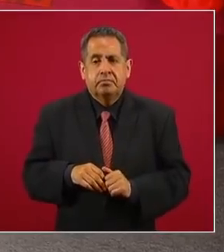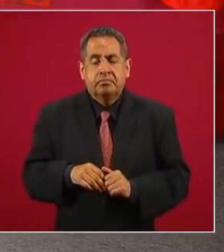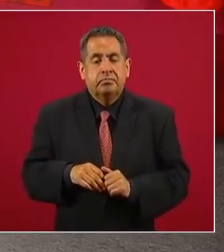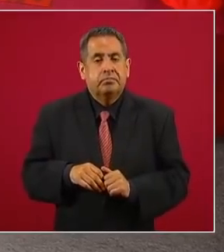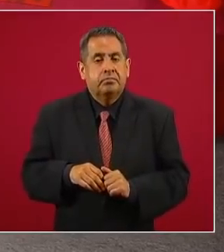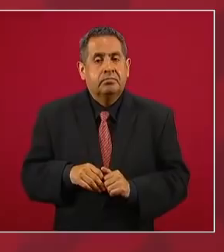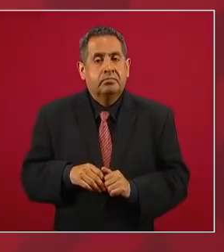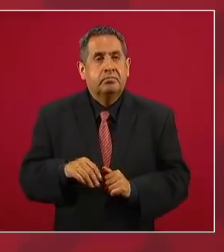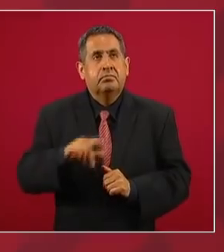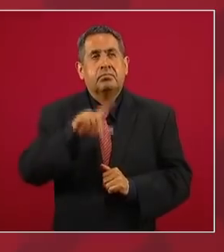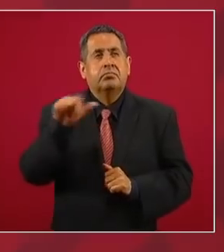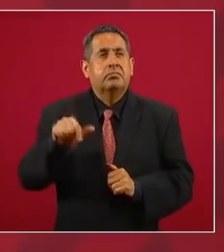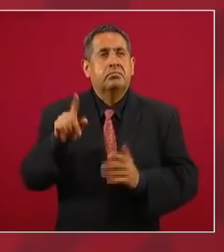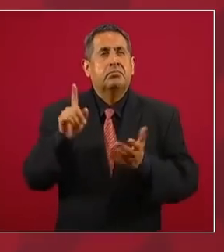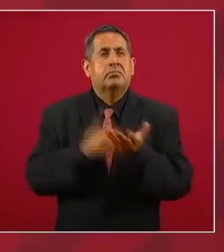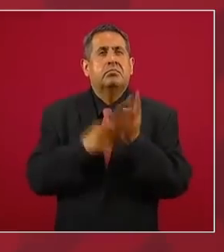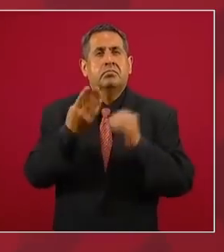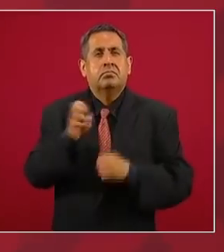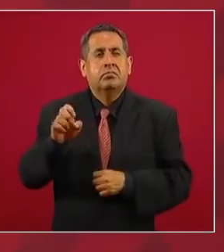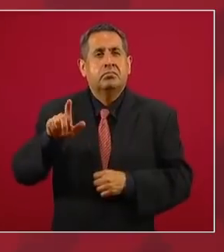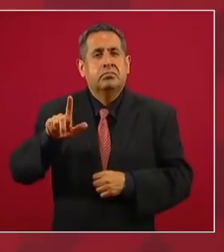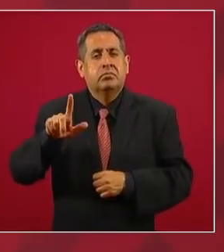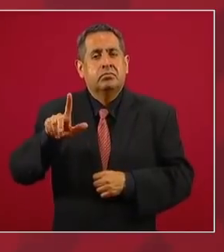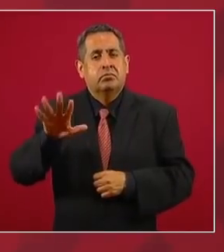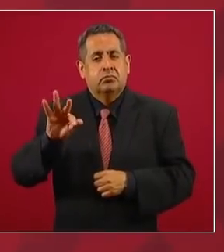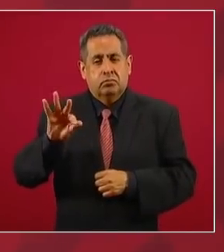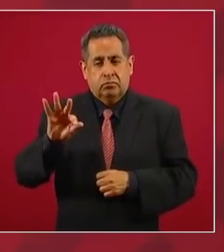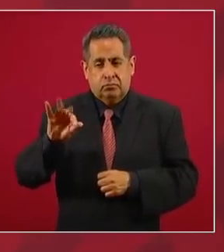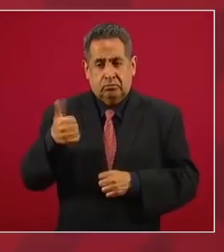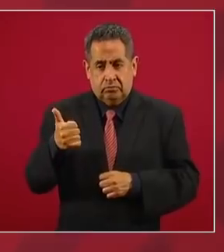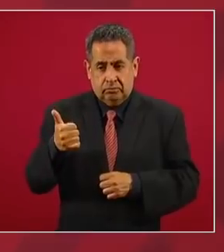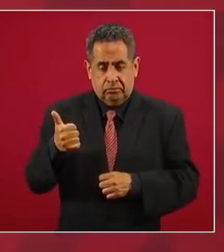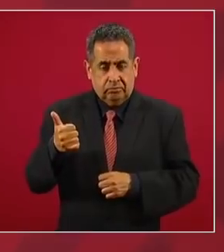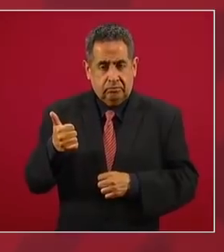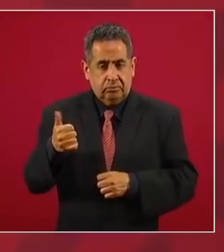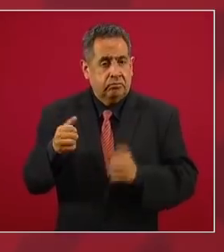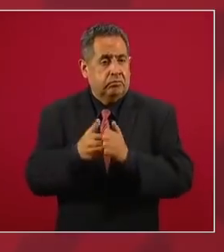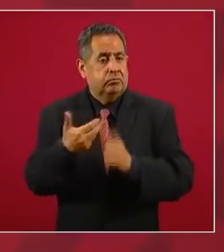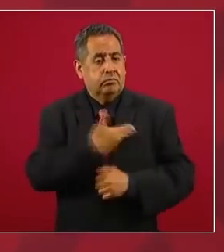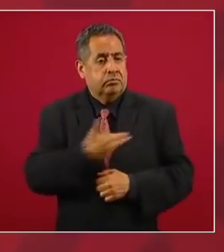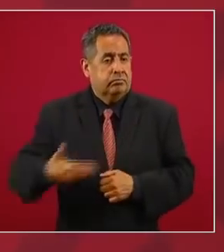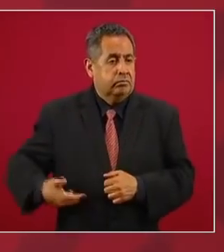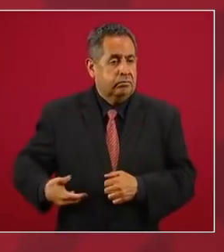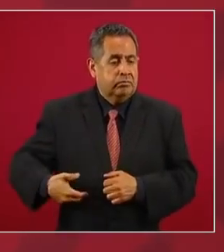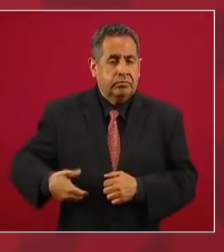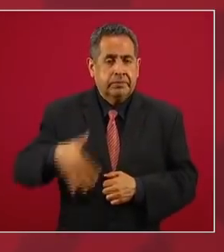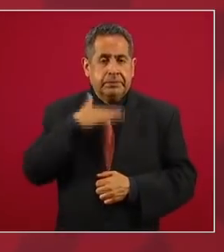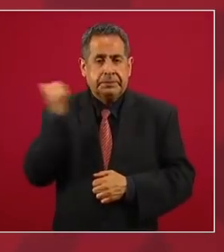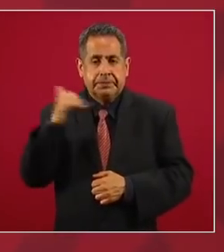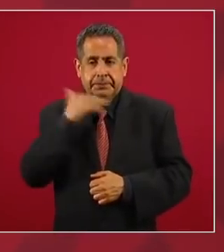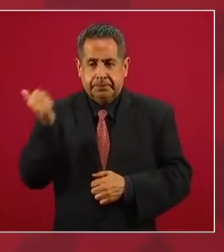Y en 1946, con el presidente Miguel Alemán,